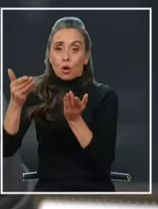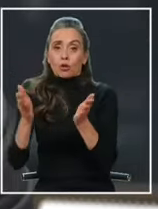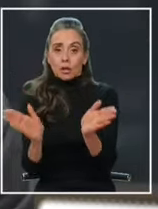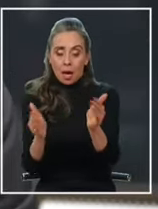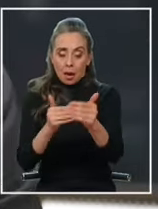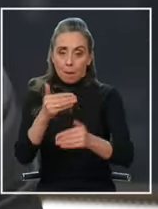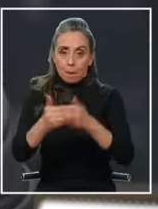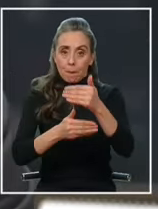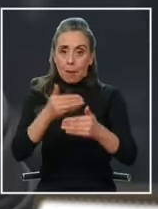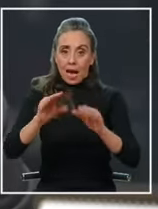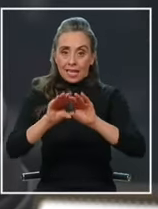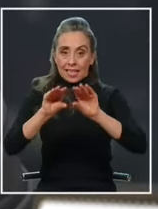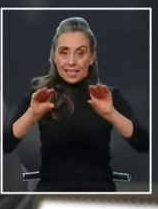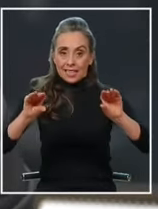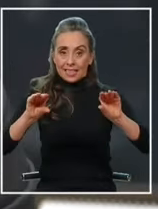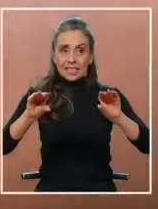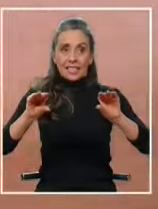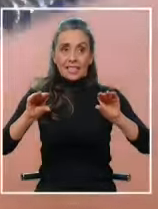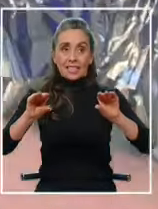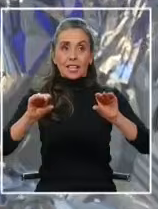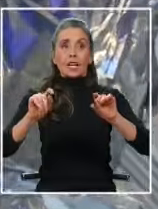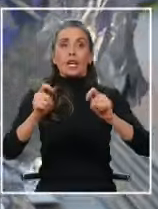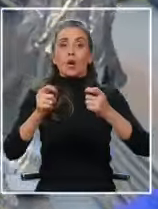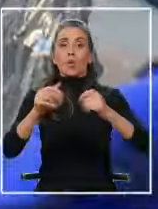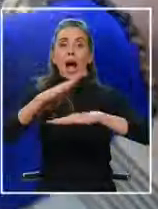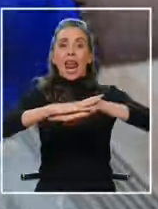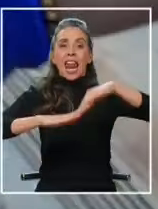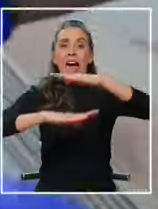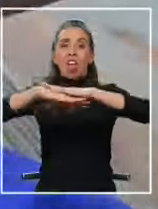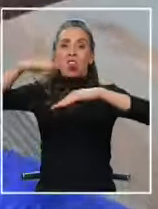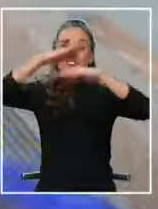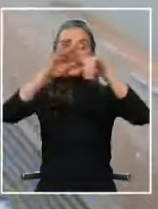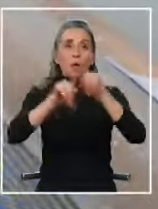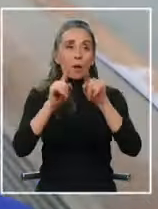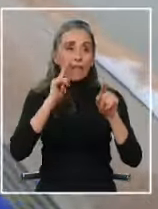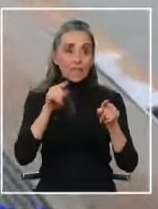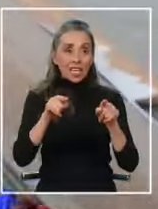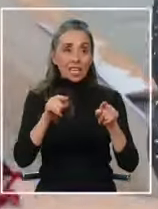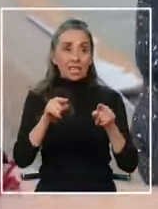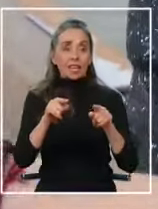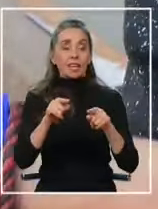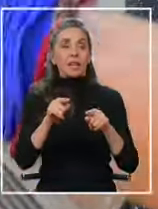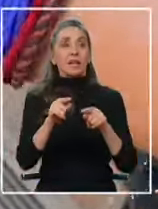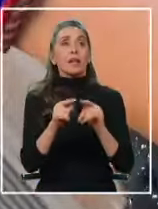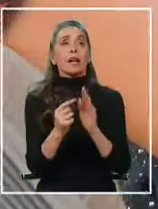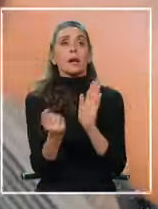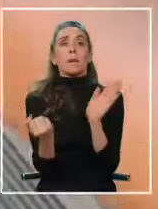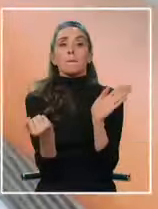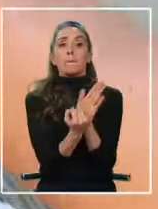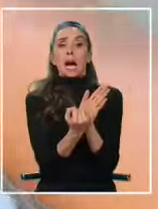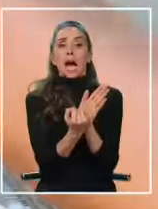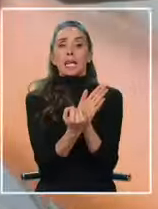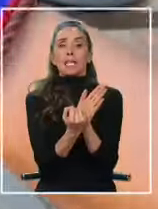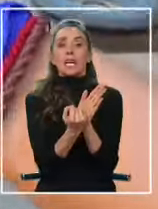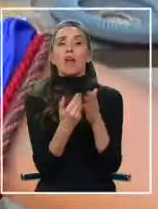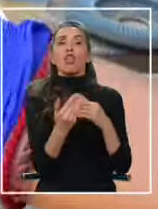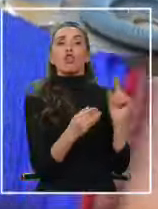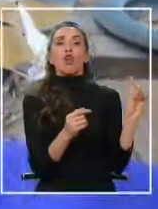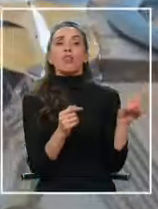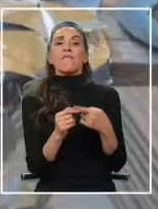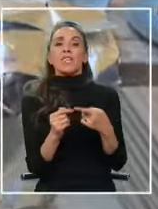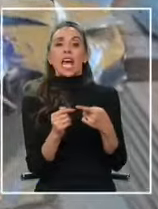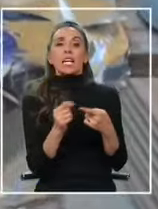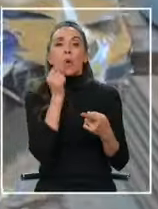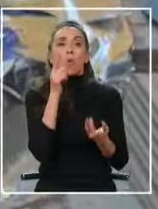paquetes comúnmente que son una especie similares a un ladrillo cierto tienen una marca o una denominación de origen